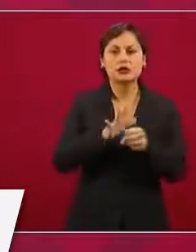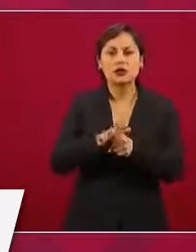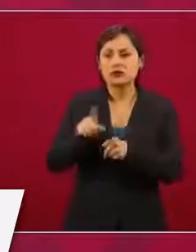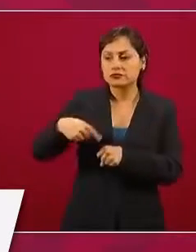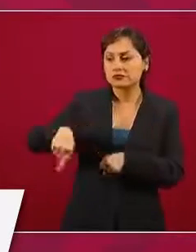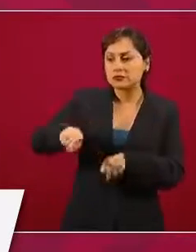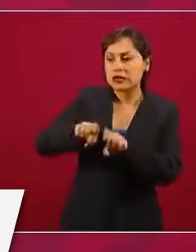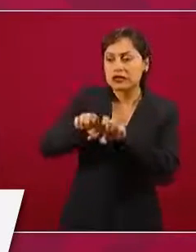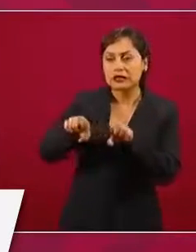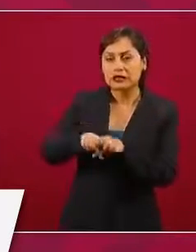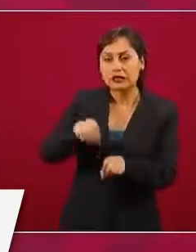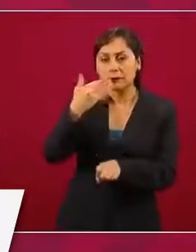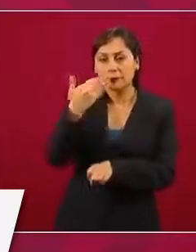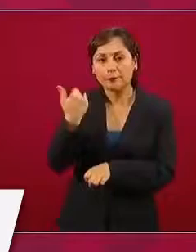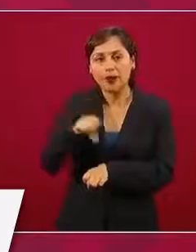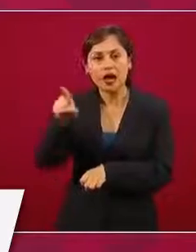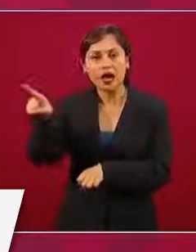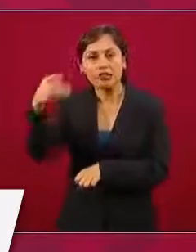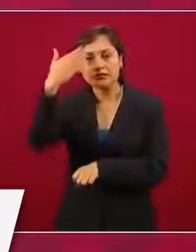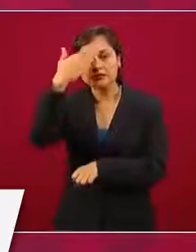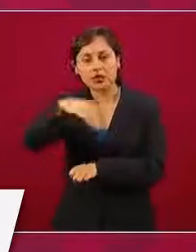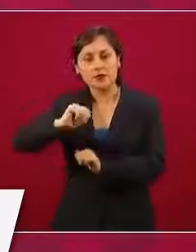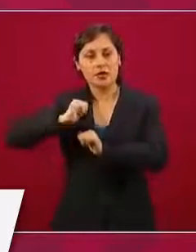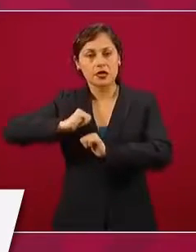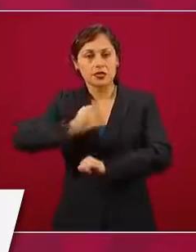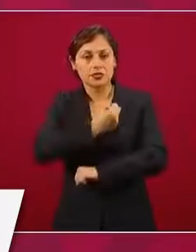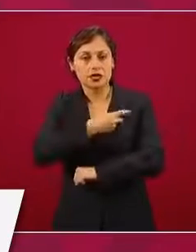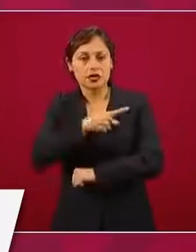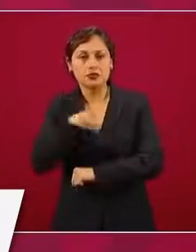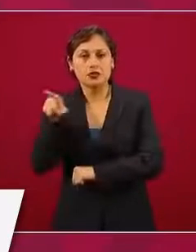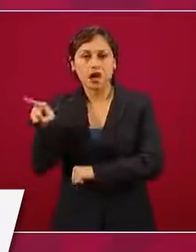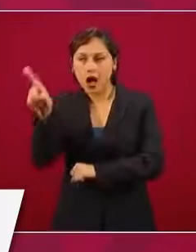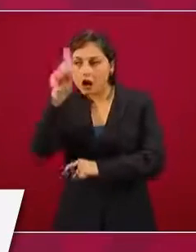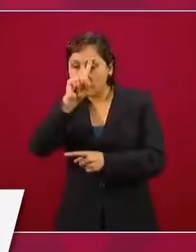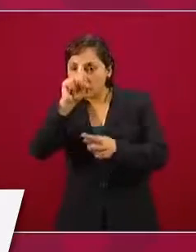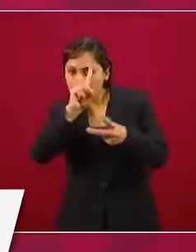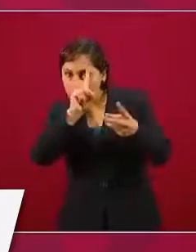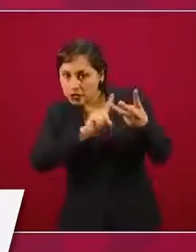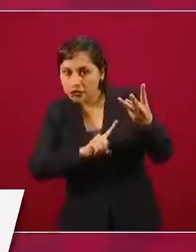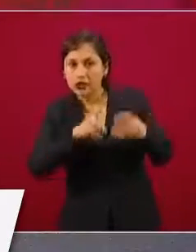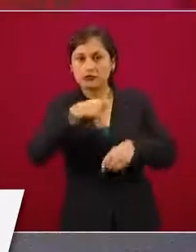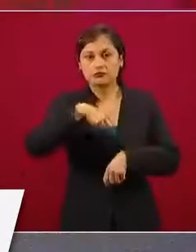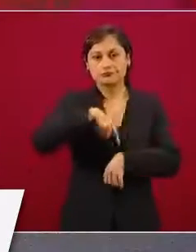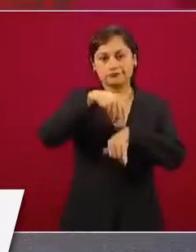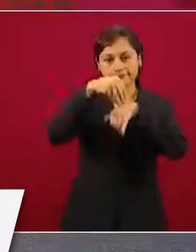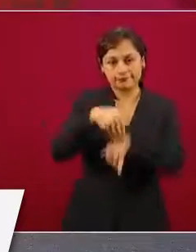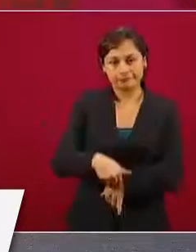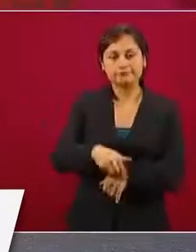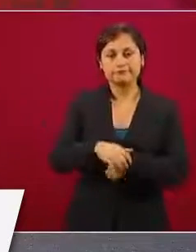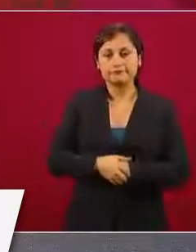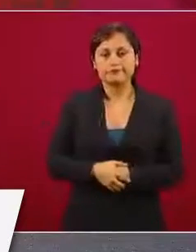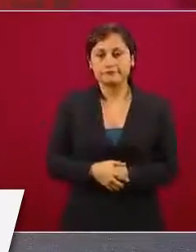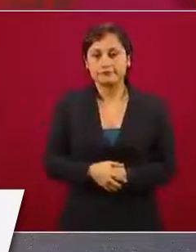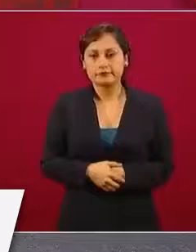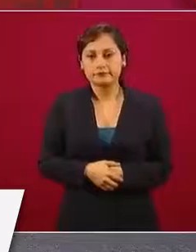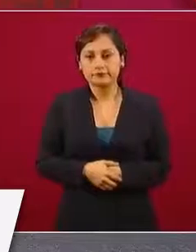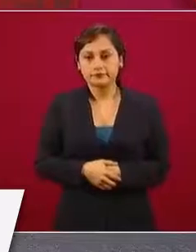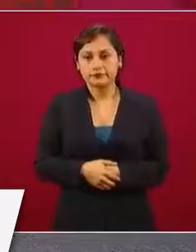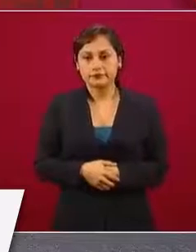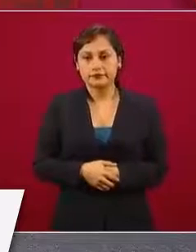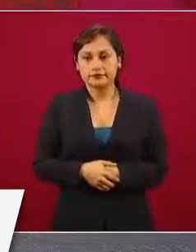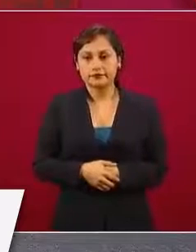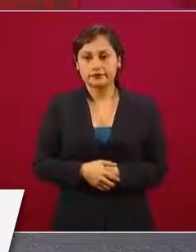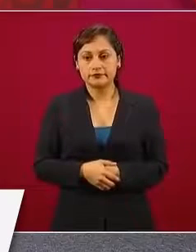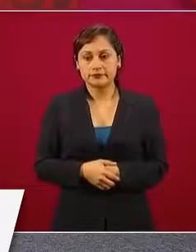especialistas. personal. Yo sí he dado la opinión